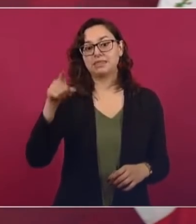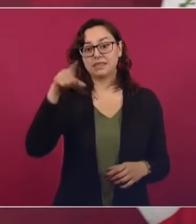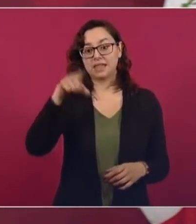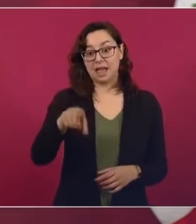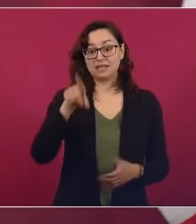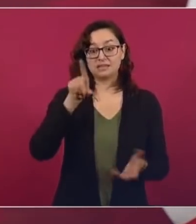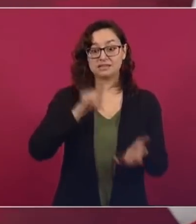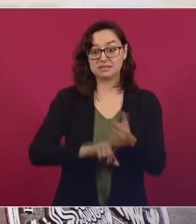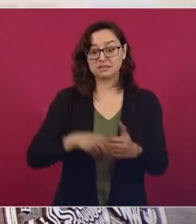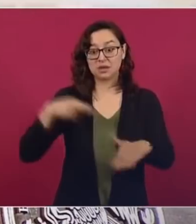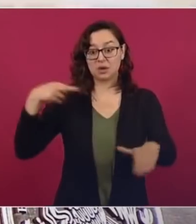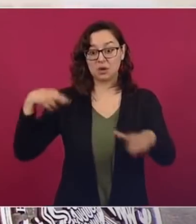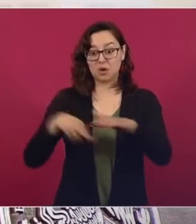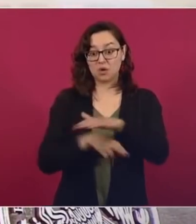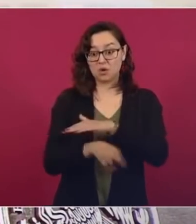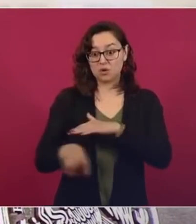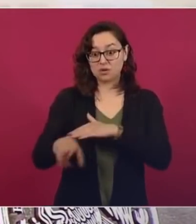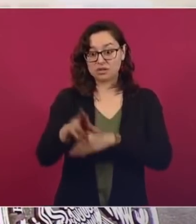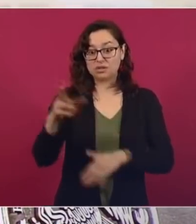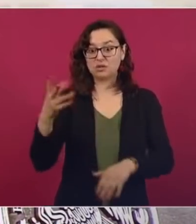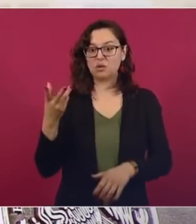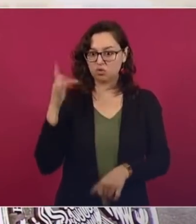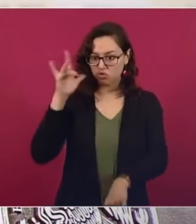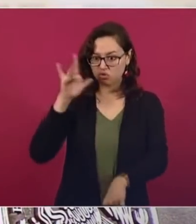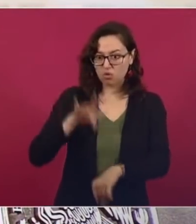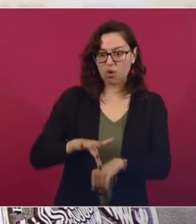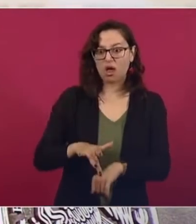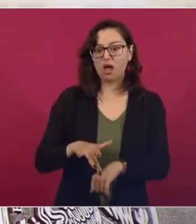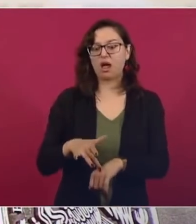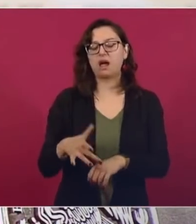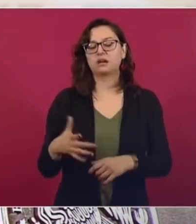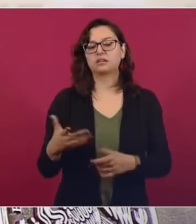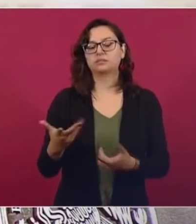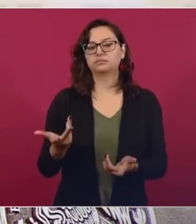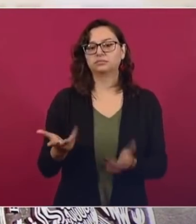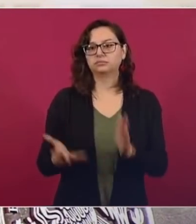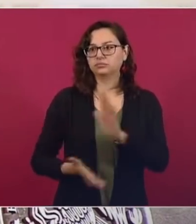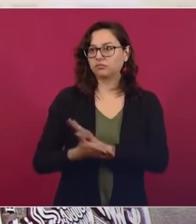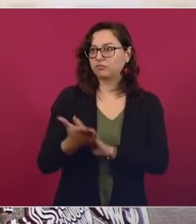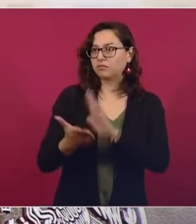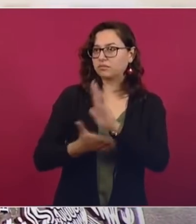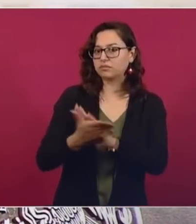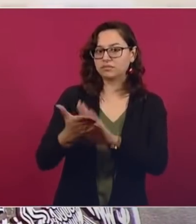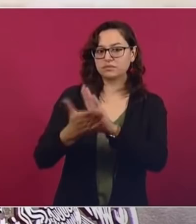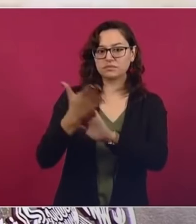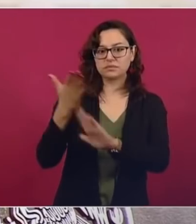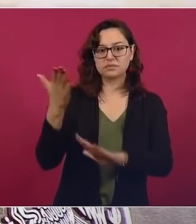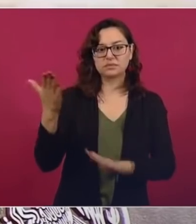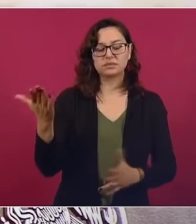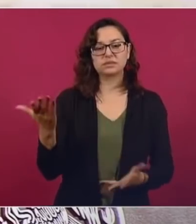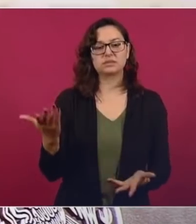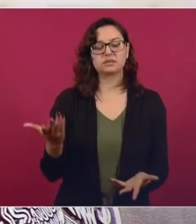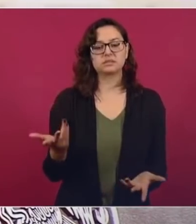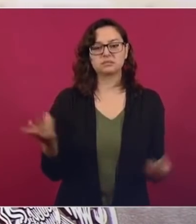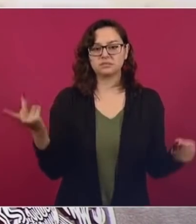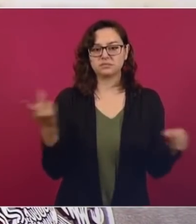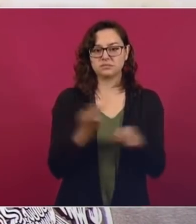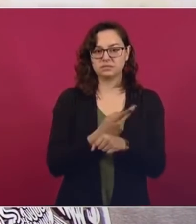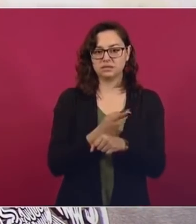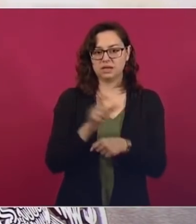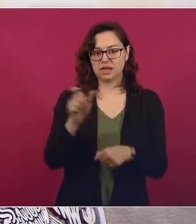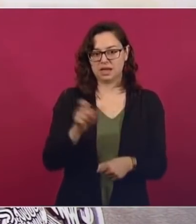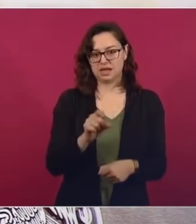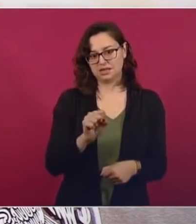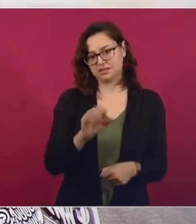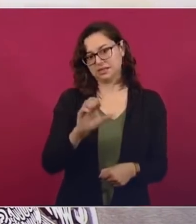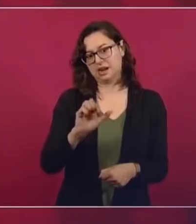o desviaron ríos subterráneos, eso ahí en el